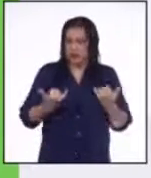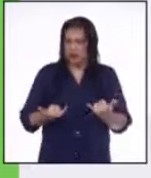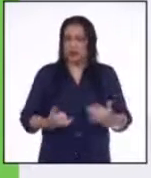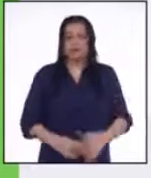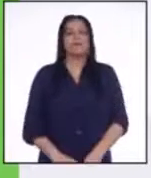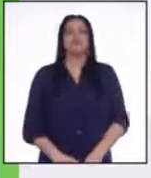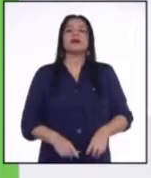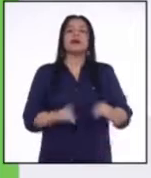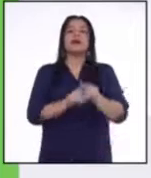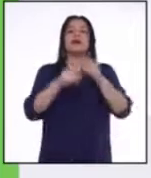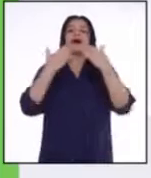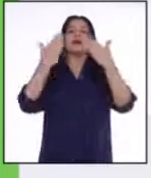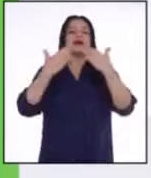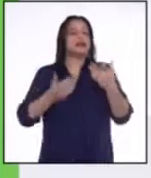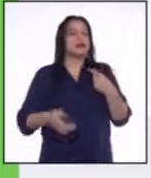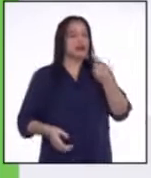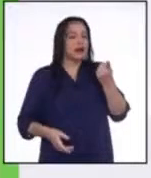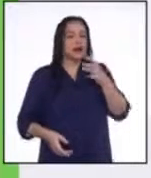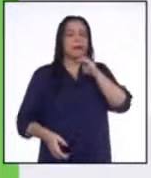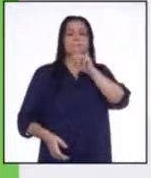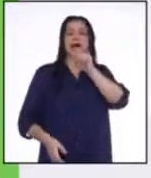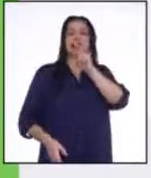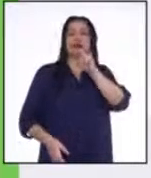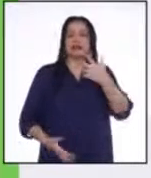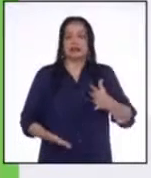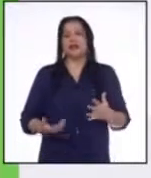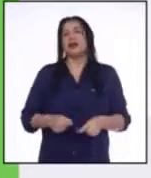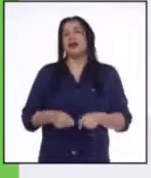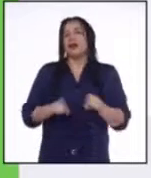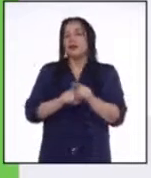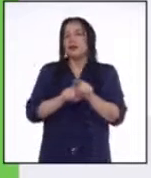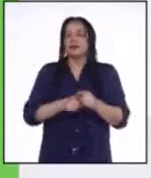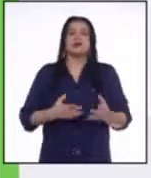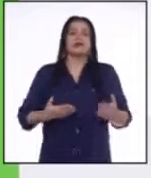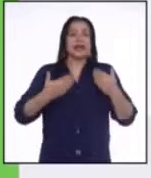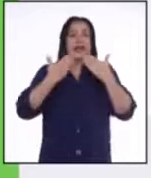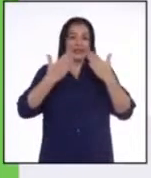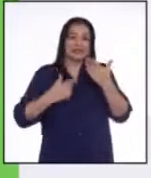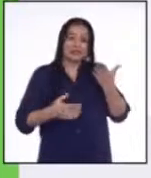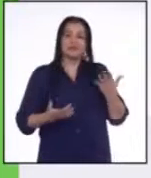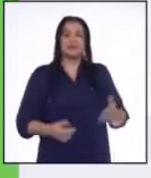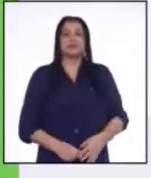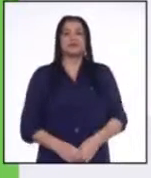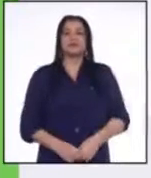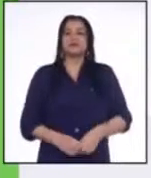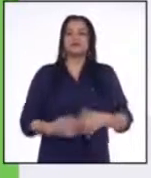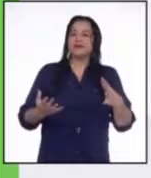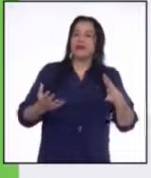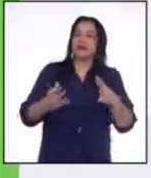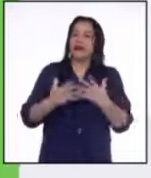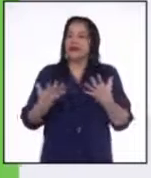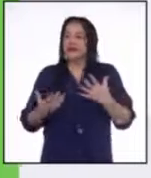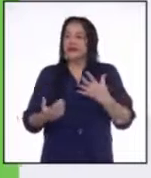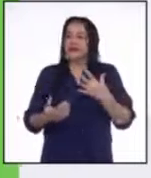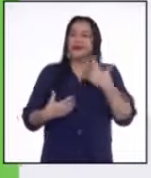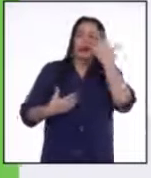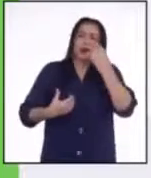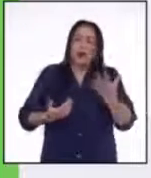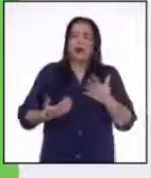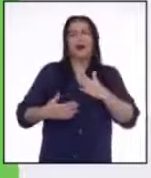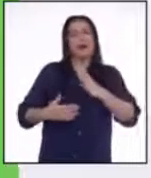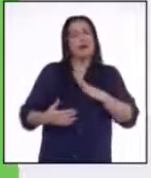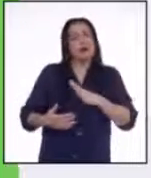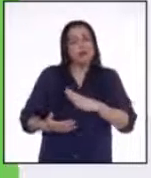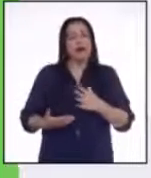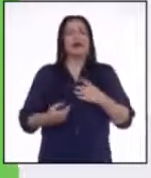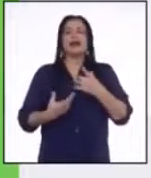agradecer también al manatí. El manatí está siendo una especie sombrilla. Gracias al manatí, a lo carismático que es esta especie, es que